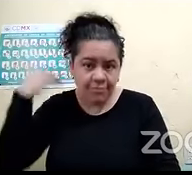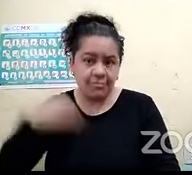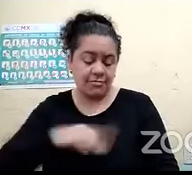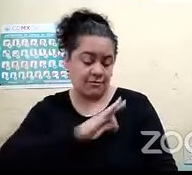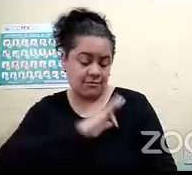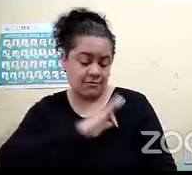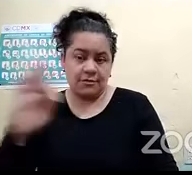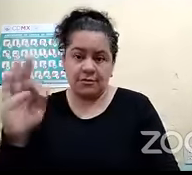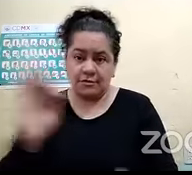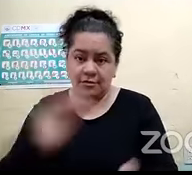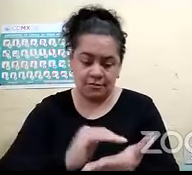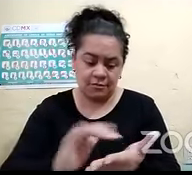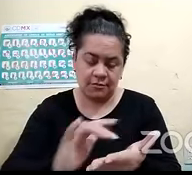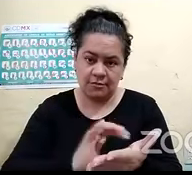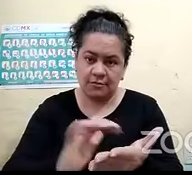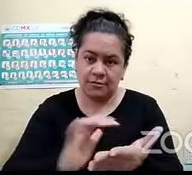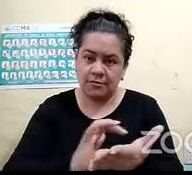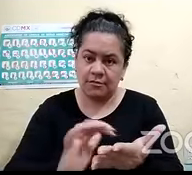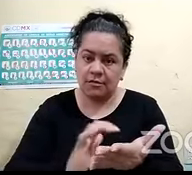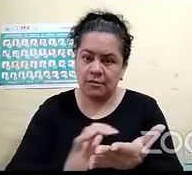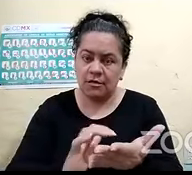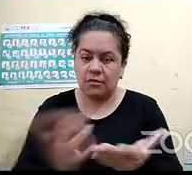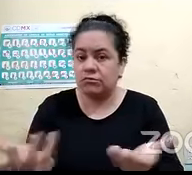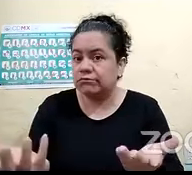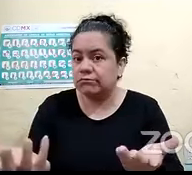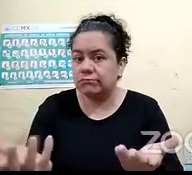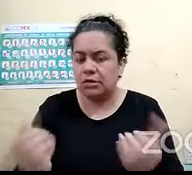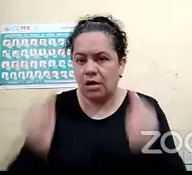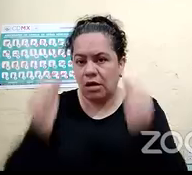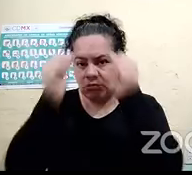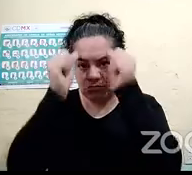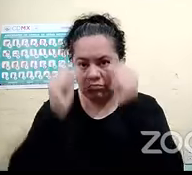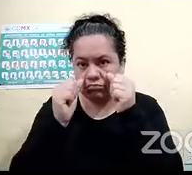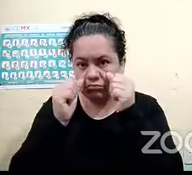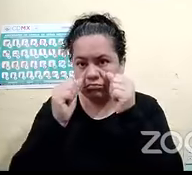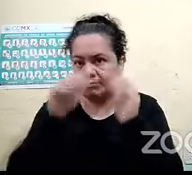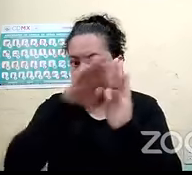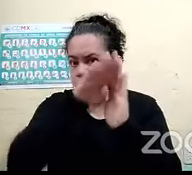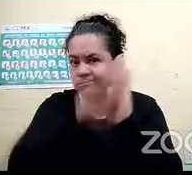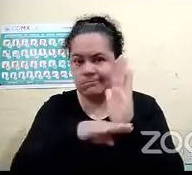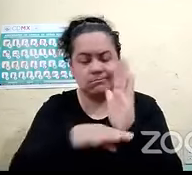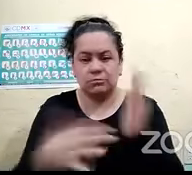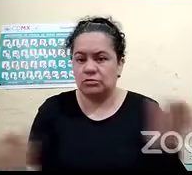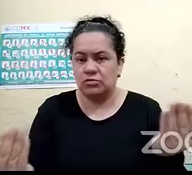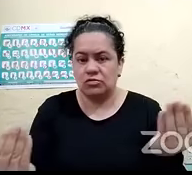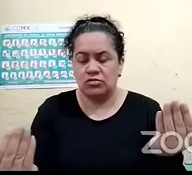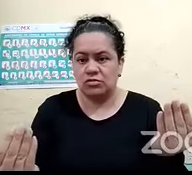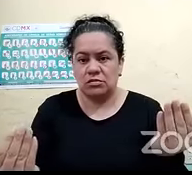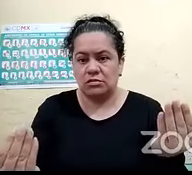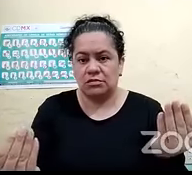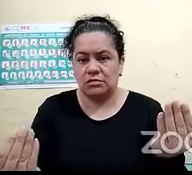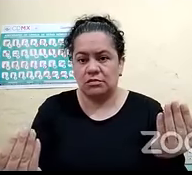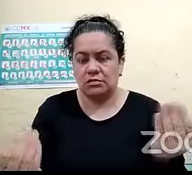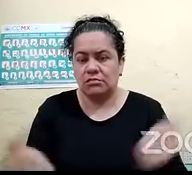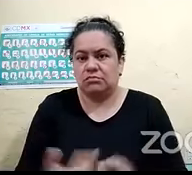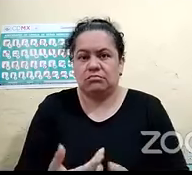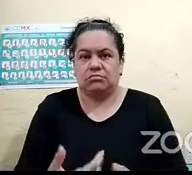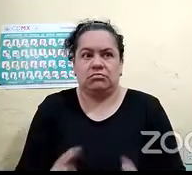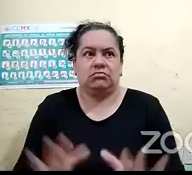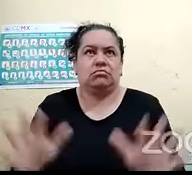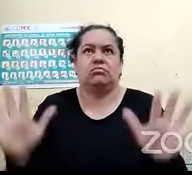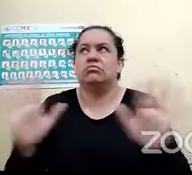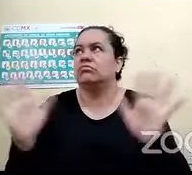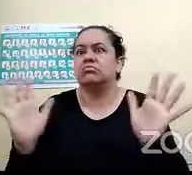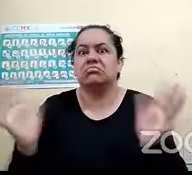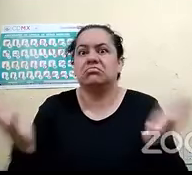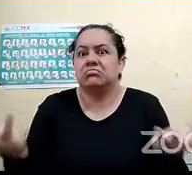Pero al perder la vista y no saber el sistema que se puede leer con los dedos, se quedan en ese vacío. Ni